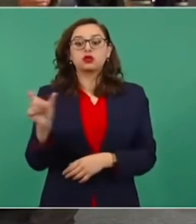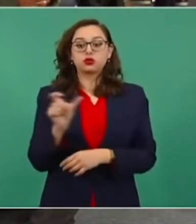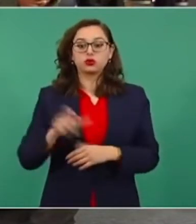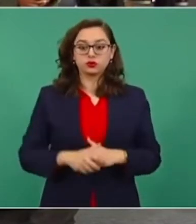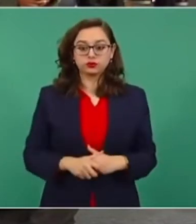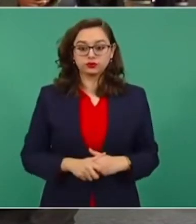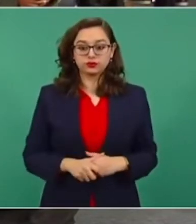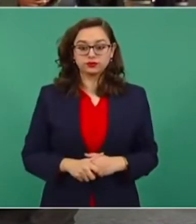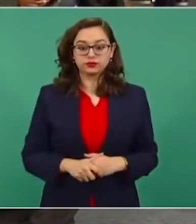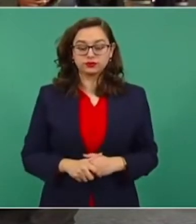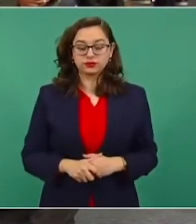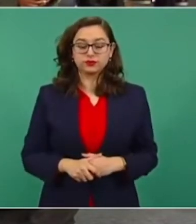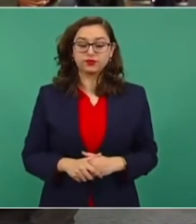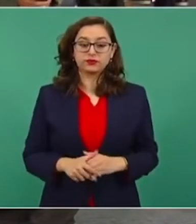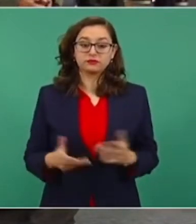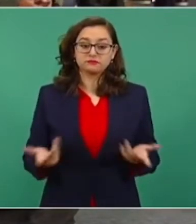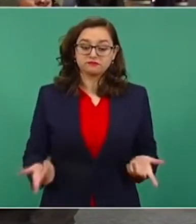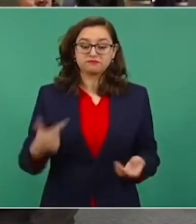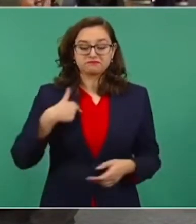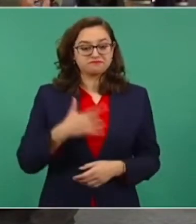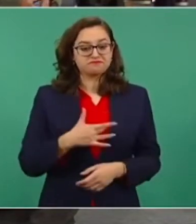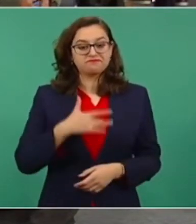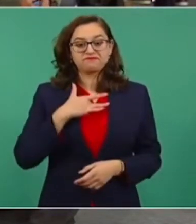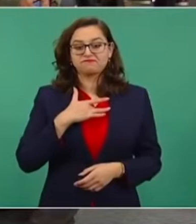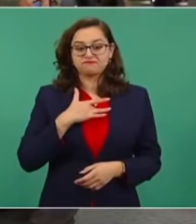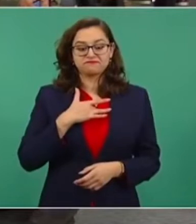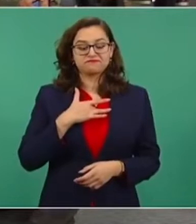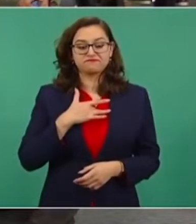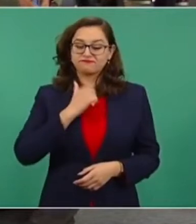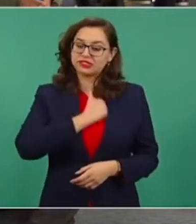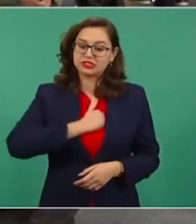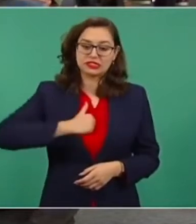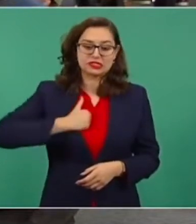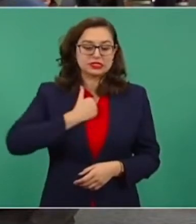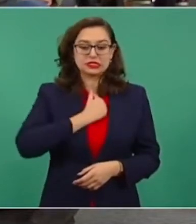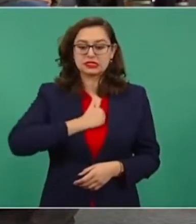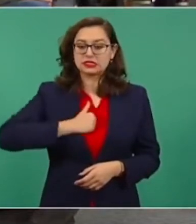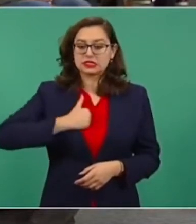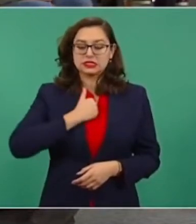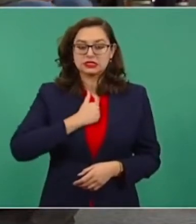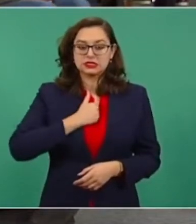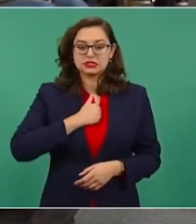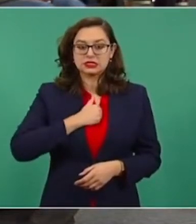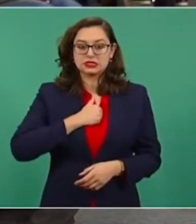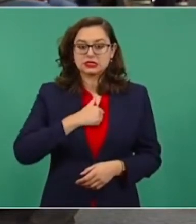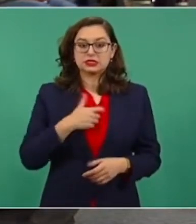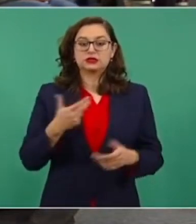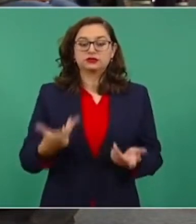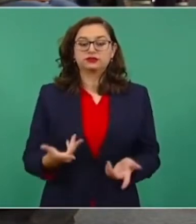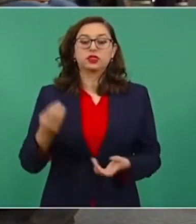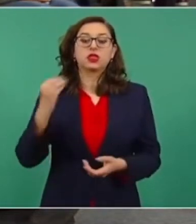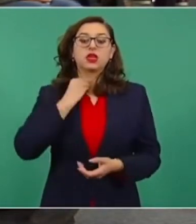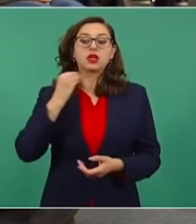Lamentablemente, y creo que es necesario comentarlo, un grupo de abogadas